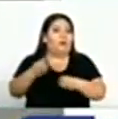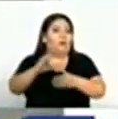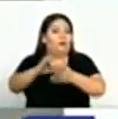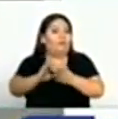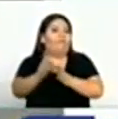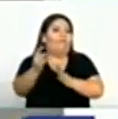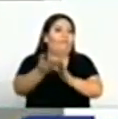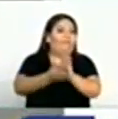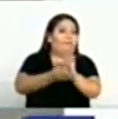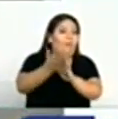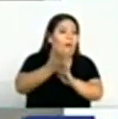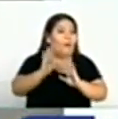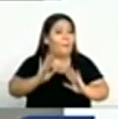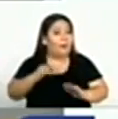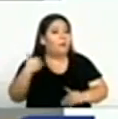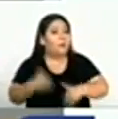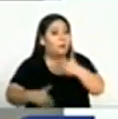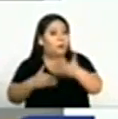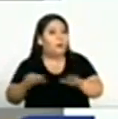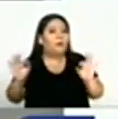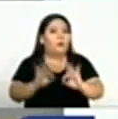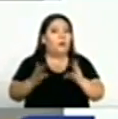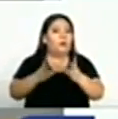brechas que se esperan combatir.